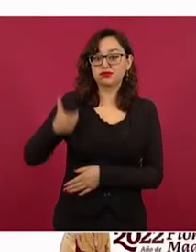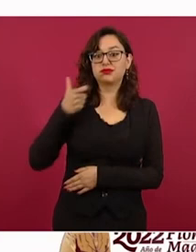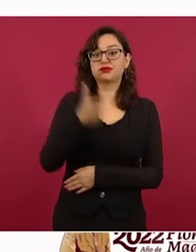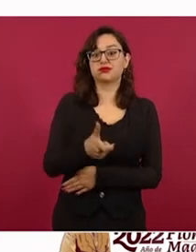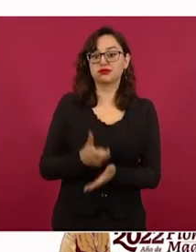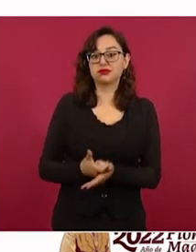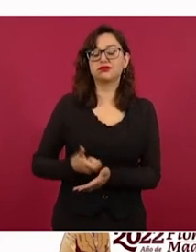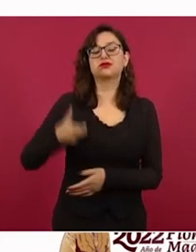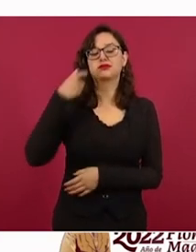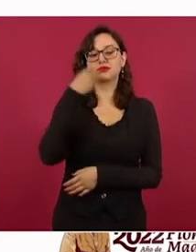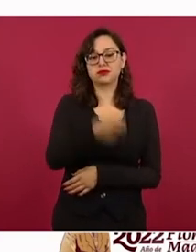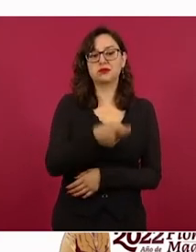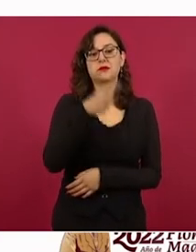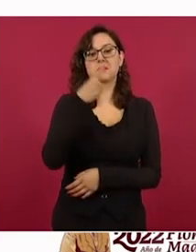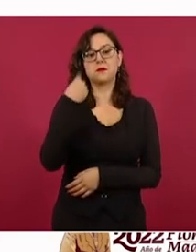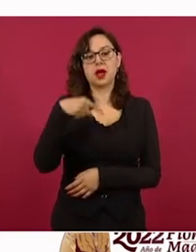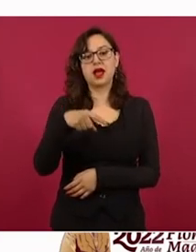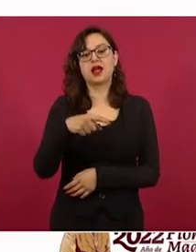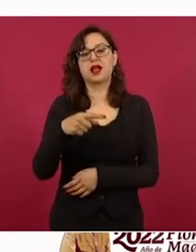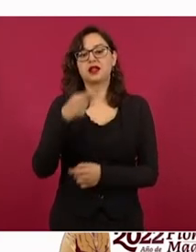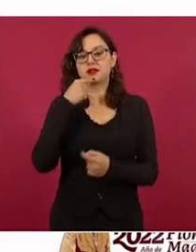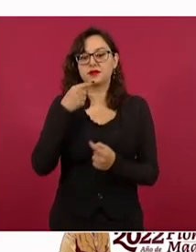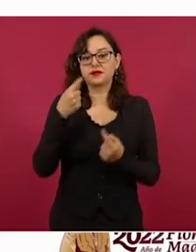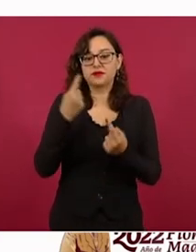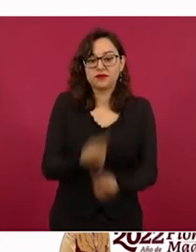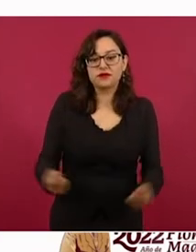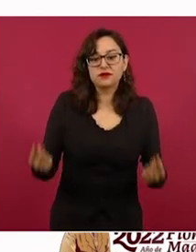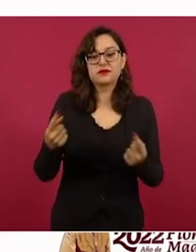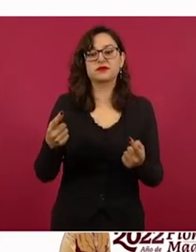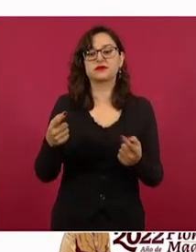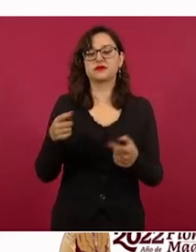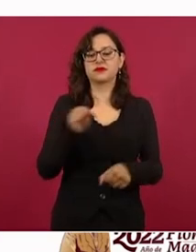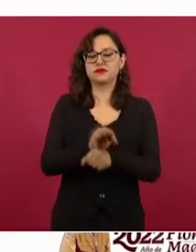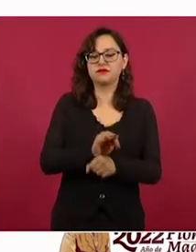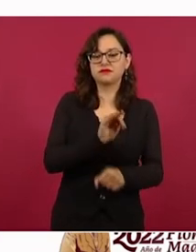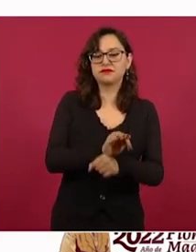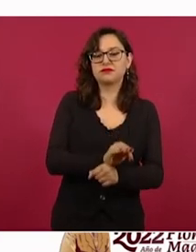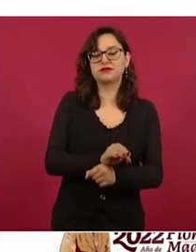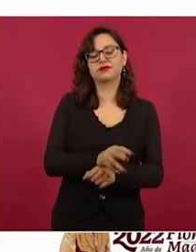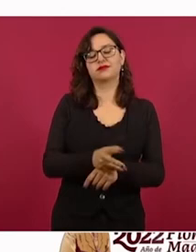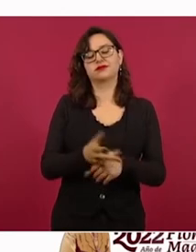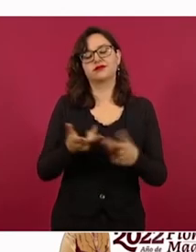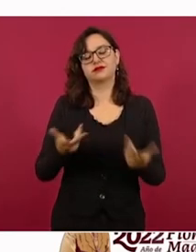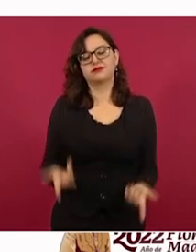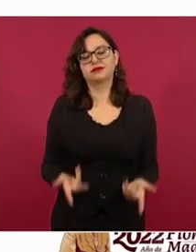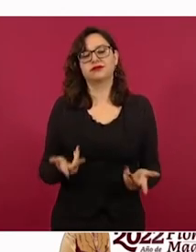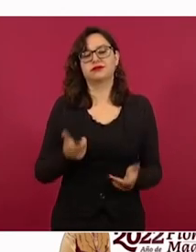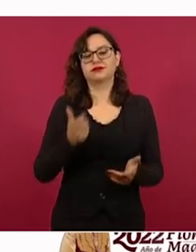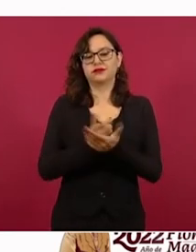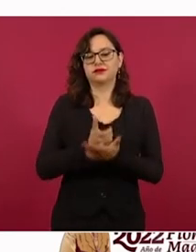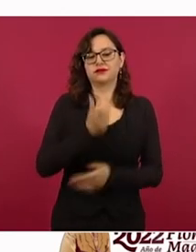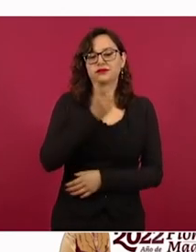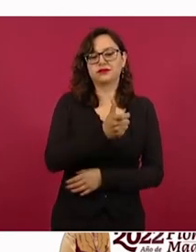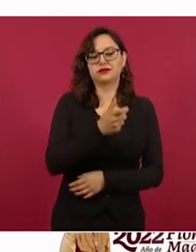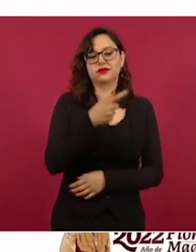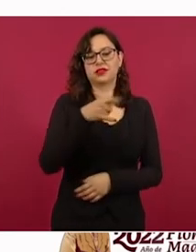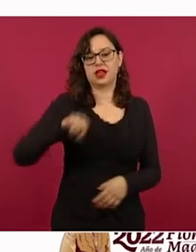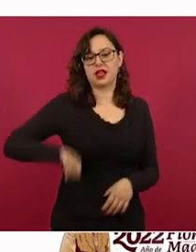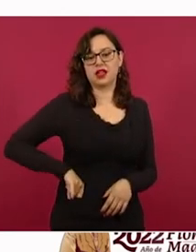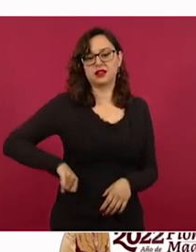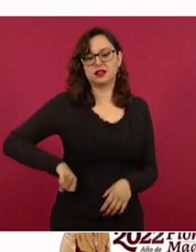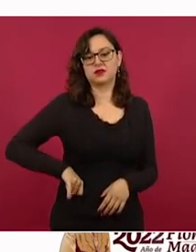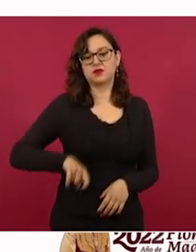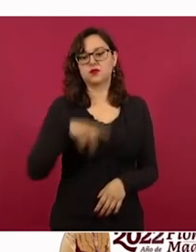para lavarse la cara pagando a la opinión publicada para que defiendan sus intereses